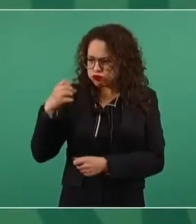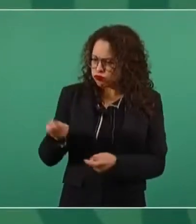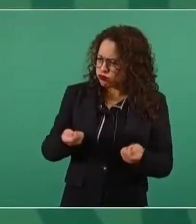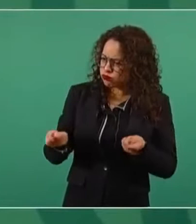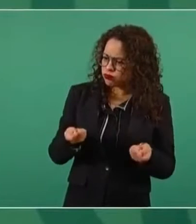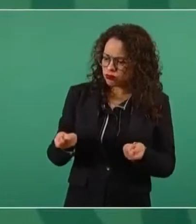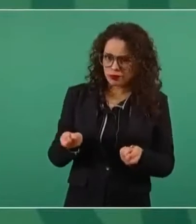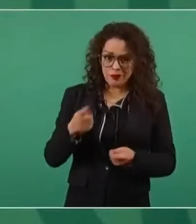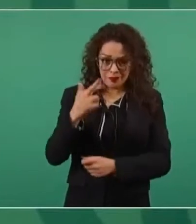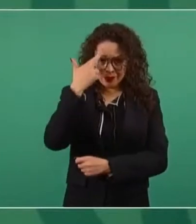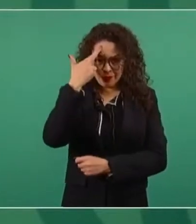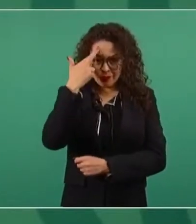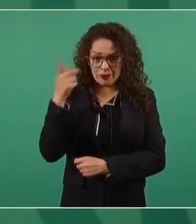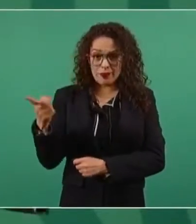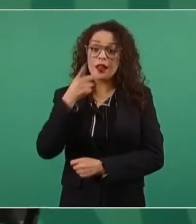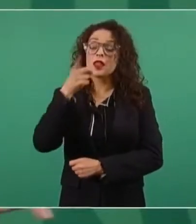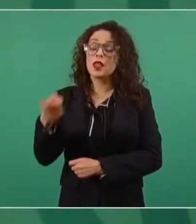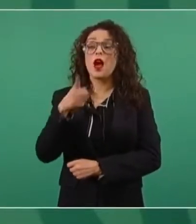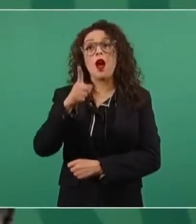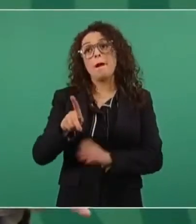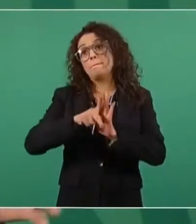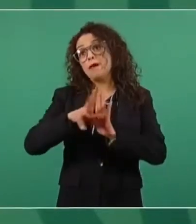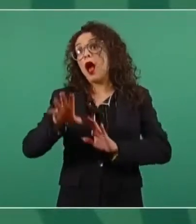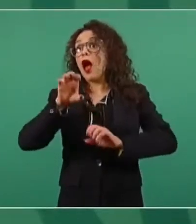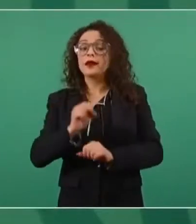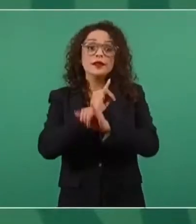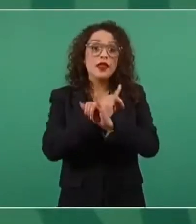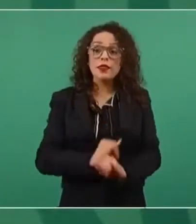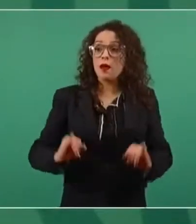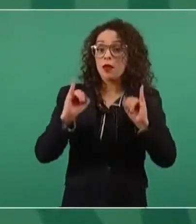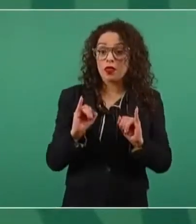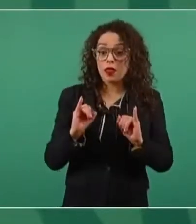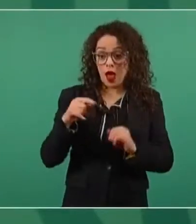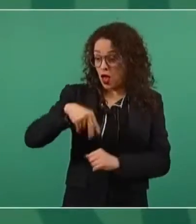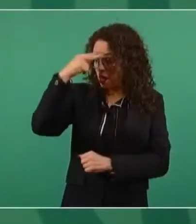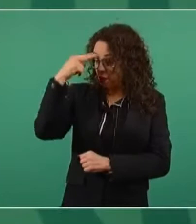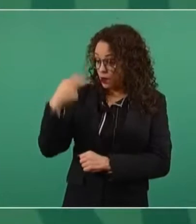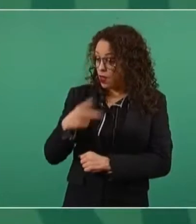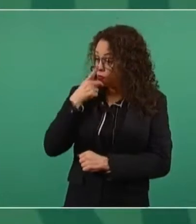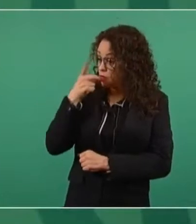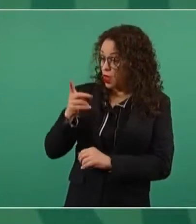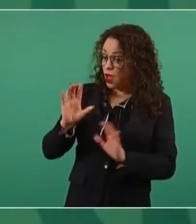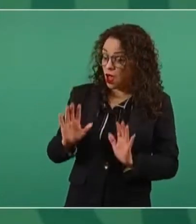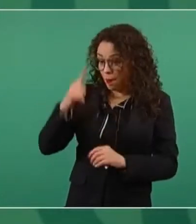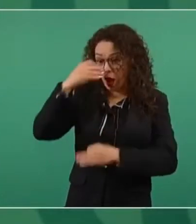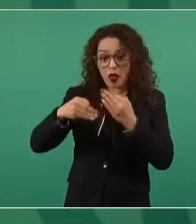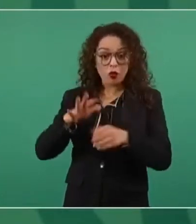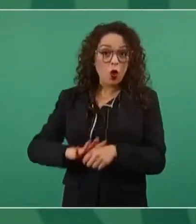De que los periódicos eran independientes en México plurales